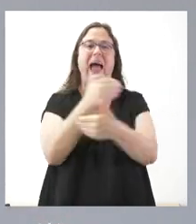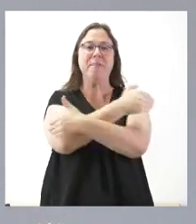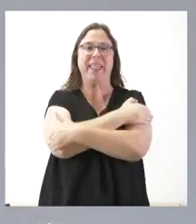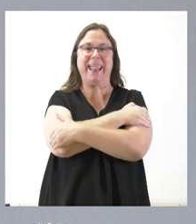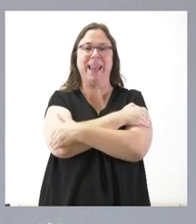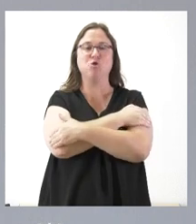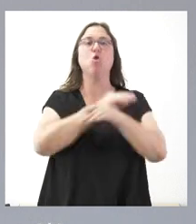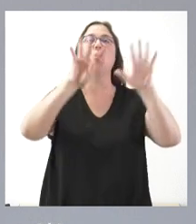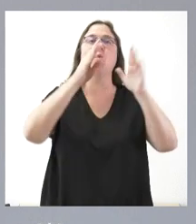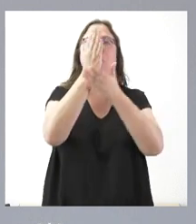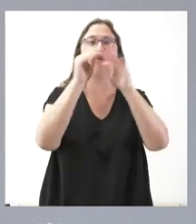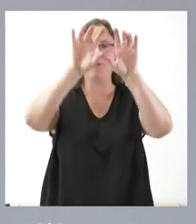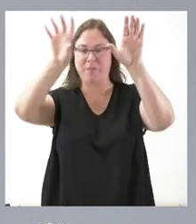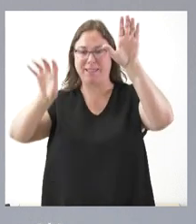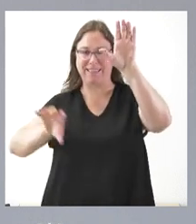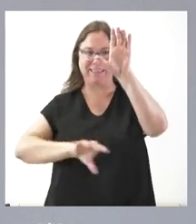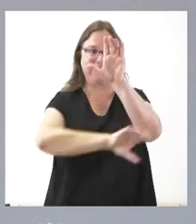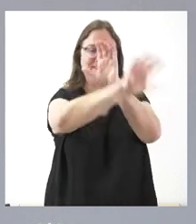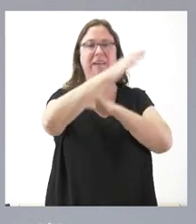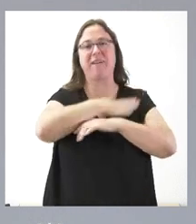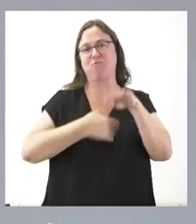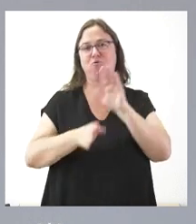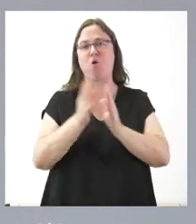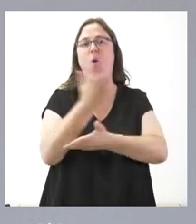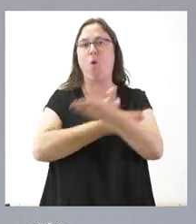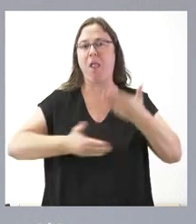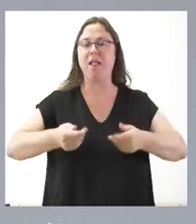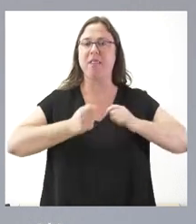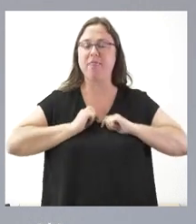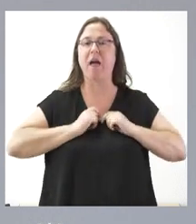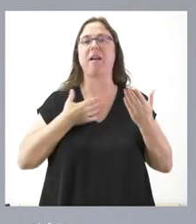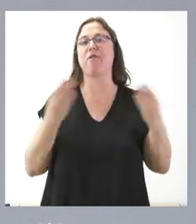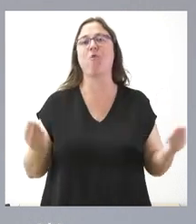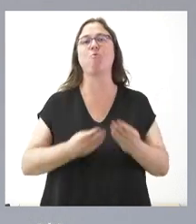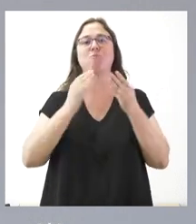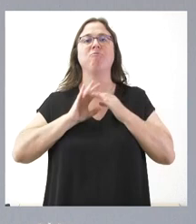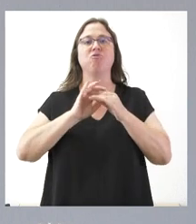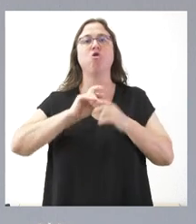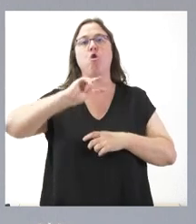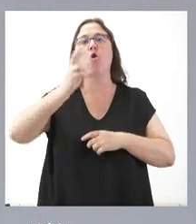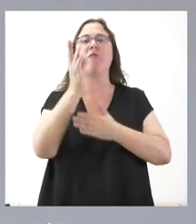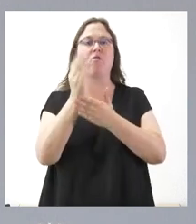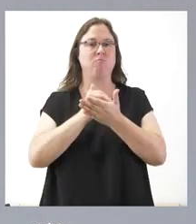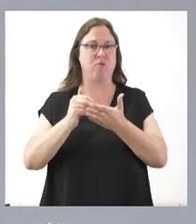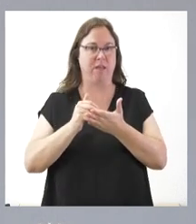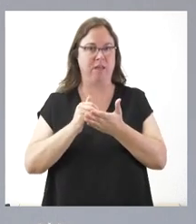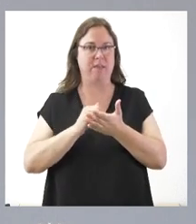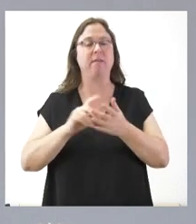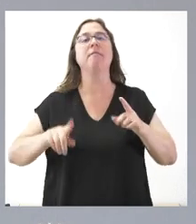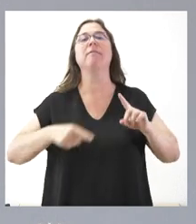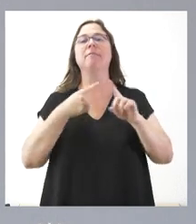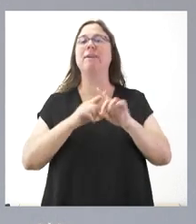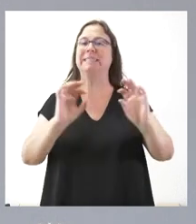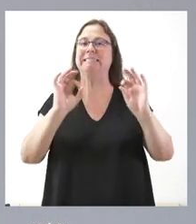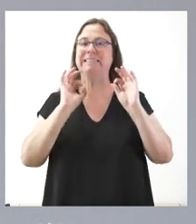comunidades autónomas y nuestra idea es seguir colaborando, seguir fortaleciendo la relación que nos une con otras comunidades autónomas. Y aquí también, de forma muy